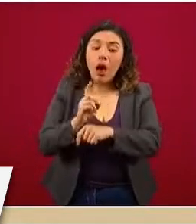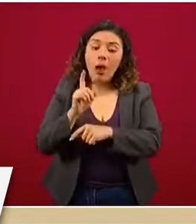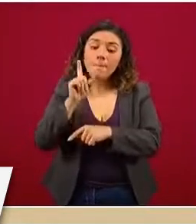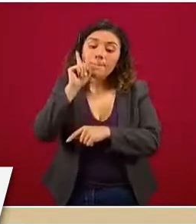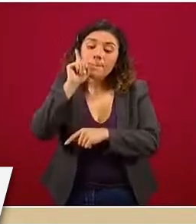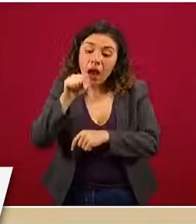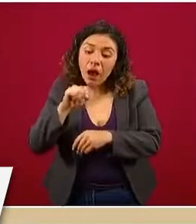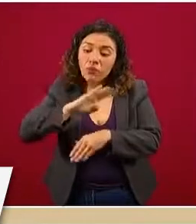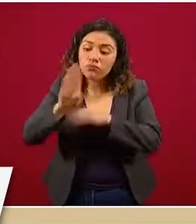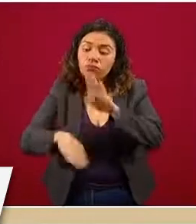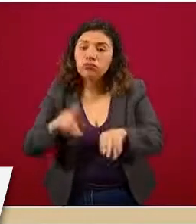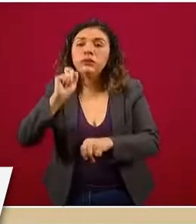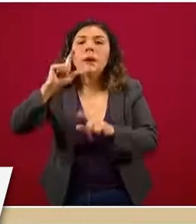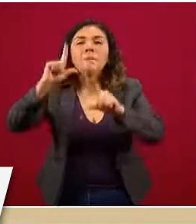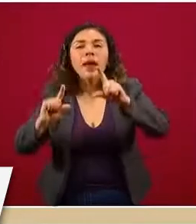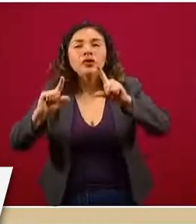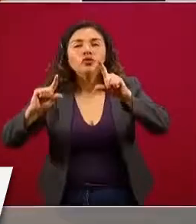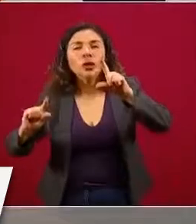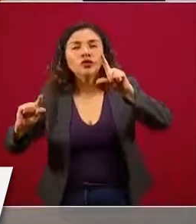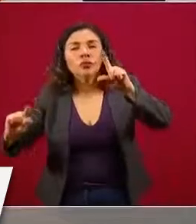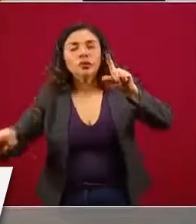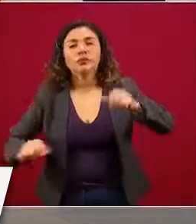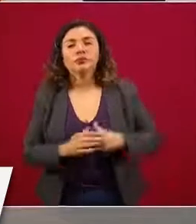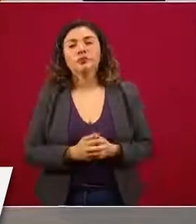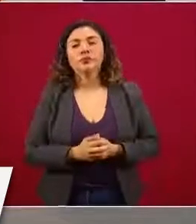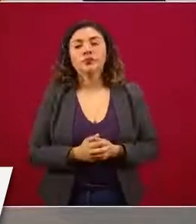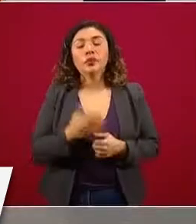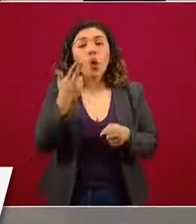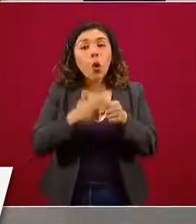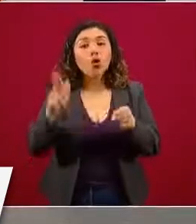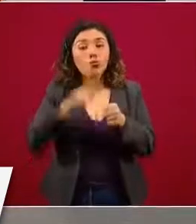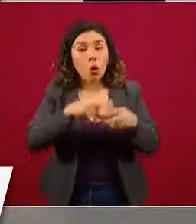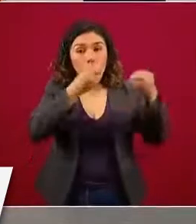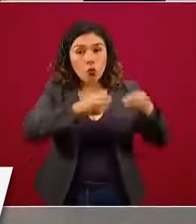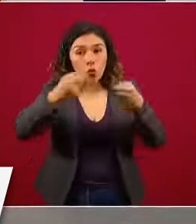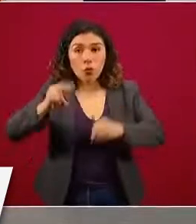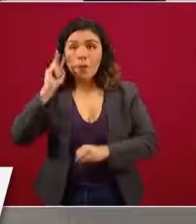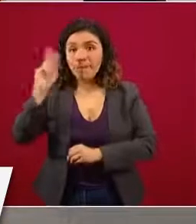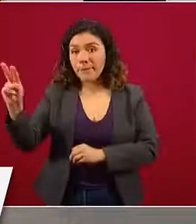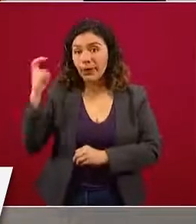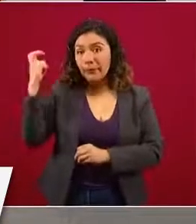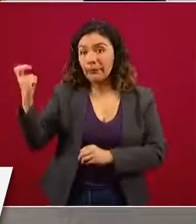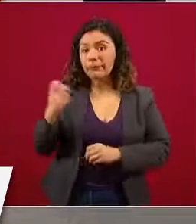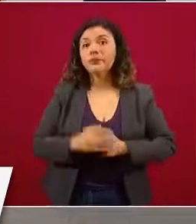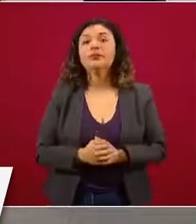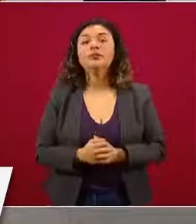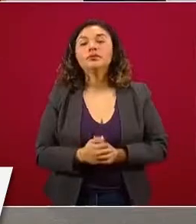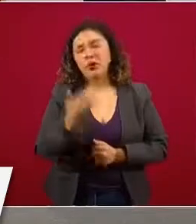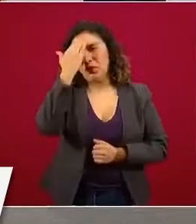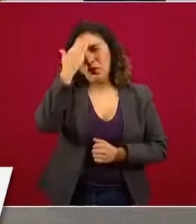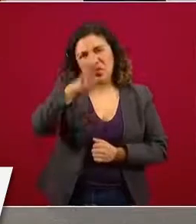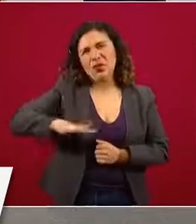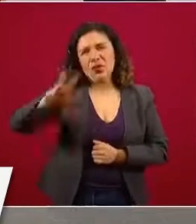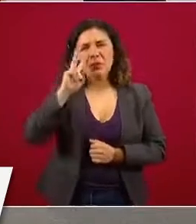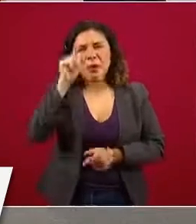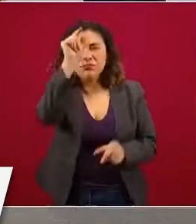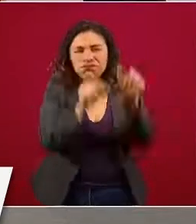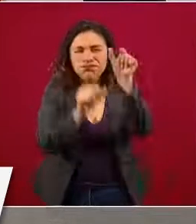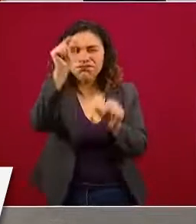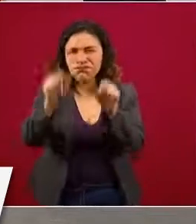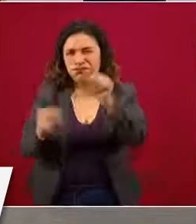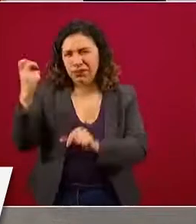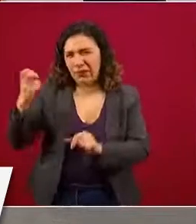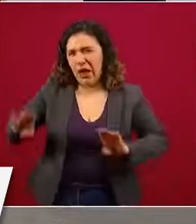los del día previo. Terminamos con la ocupación hospitalaria, lo vemos en dos gráficas ya conocidas por todos ustedes.